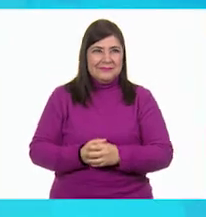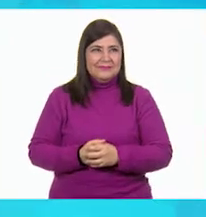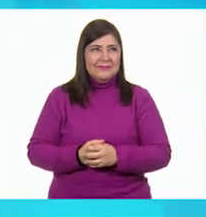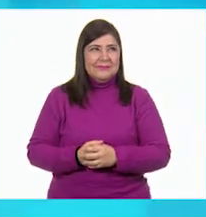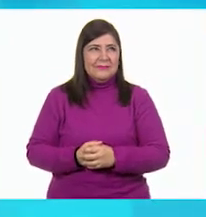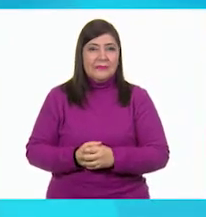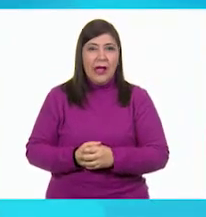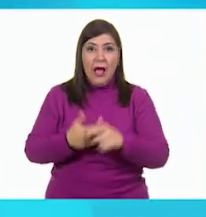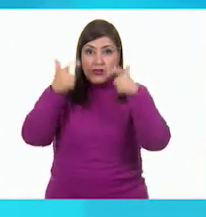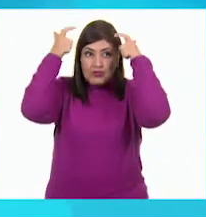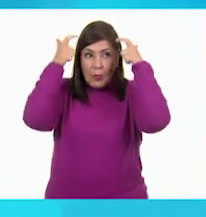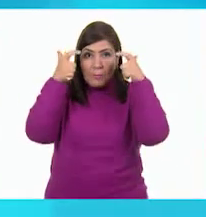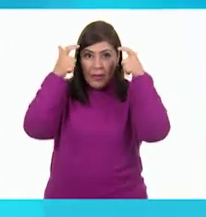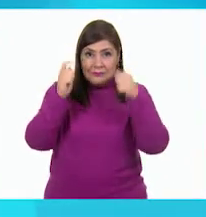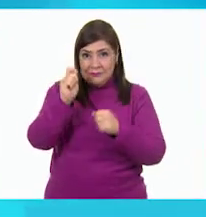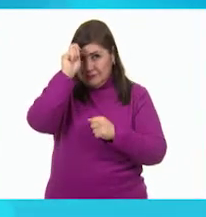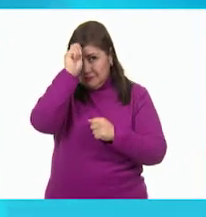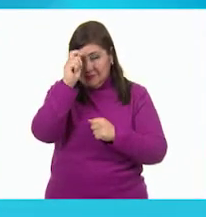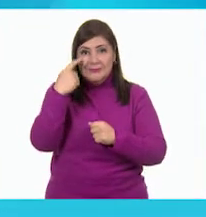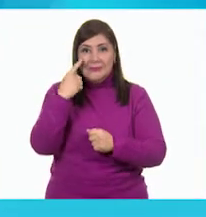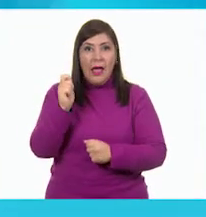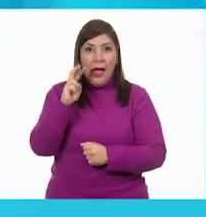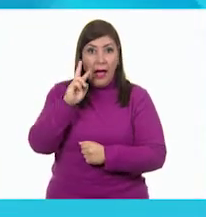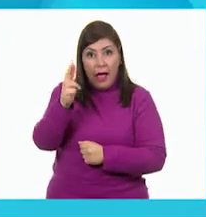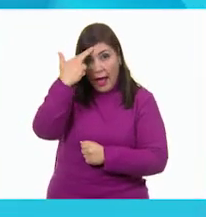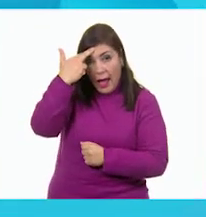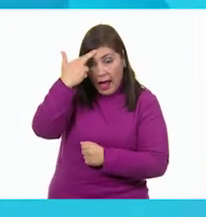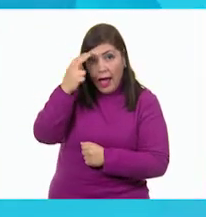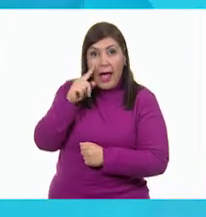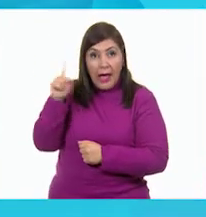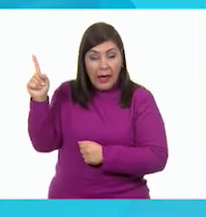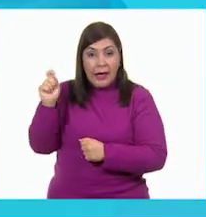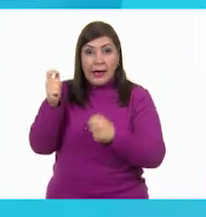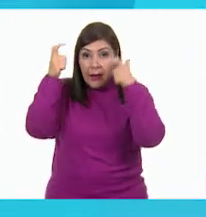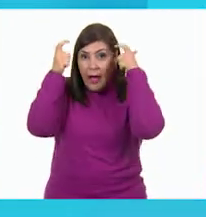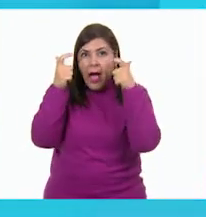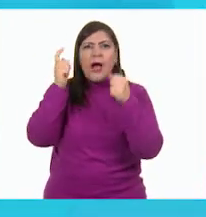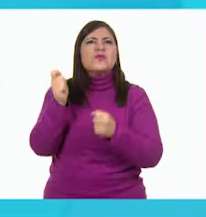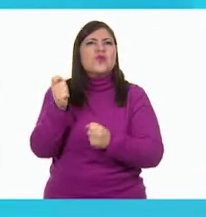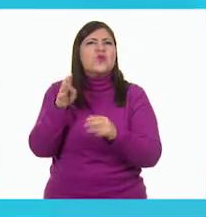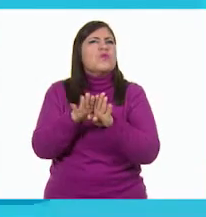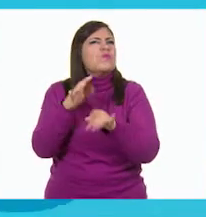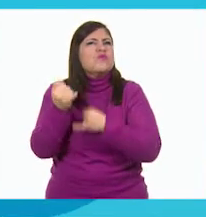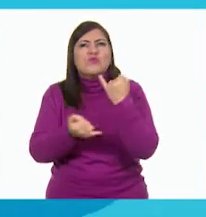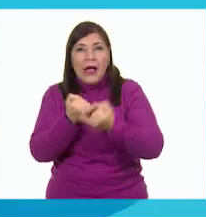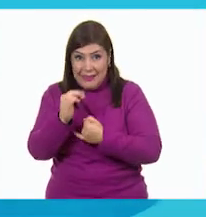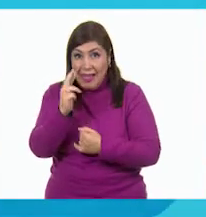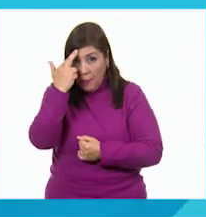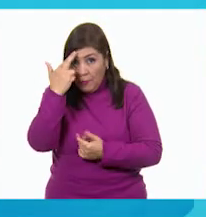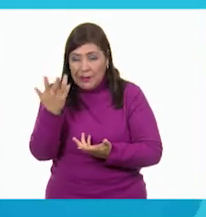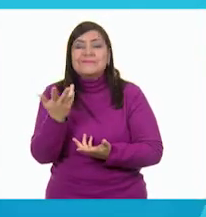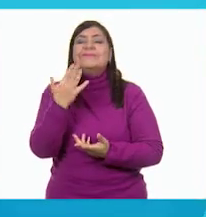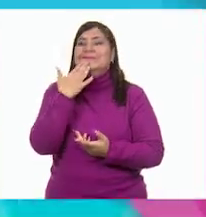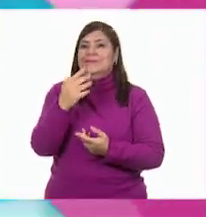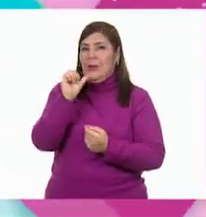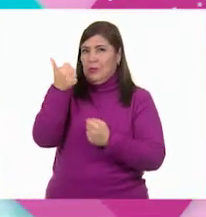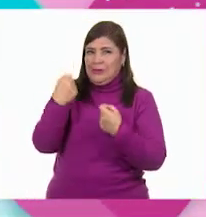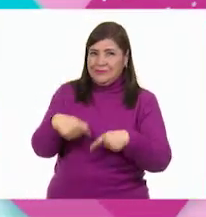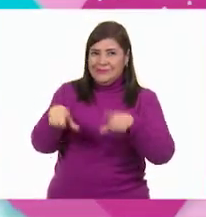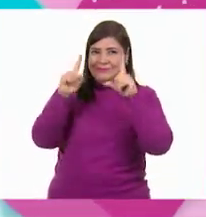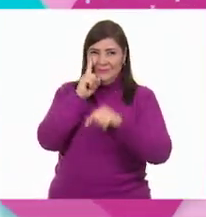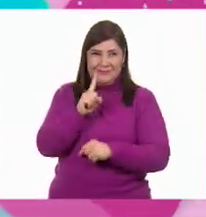¡El sombrero! ¿Te acuerdas? ¡Mmm! ¿Cómo jugamos? Muy bien. ¿La que sigue?